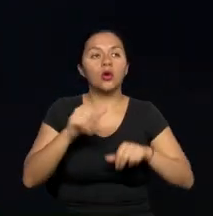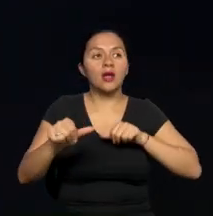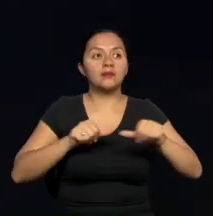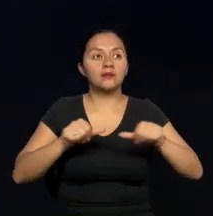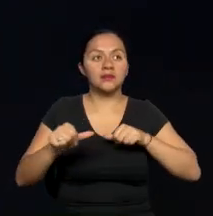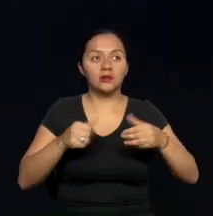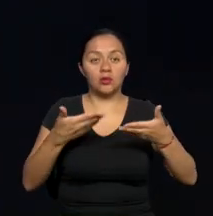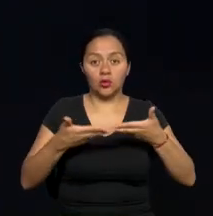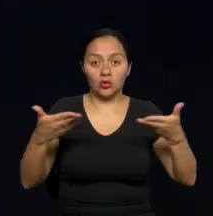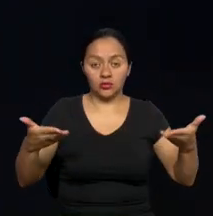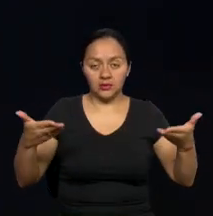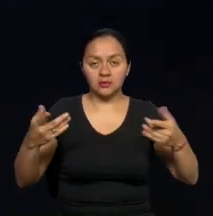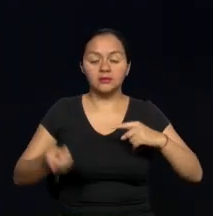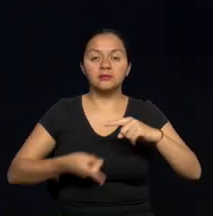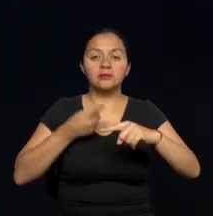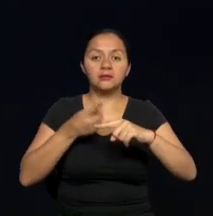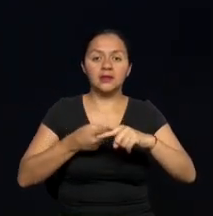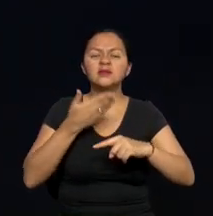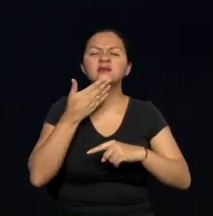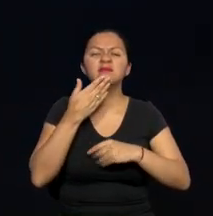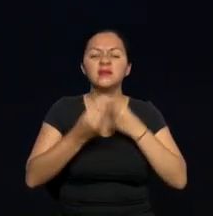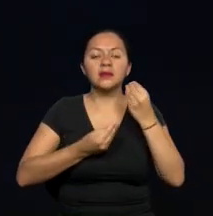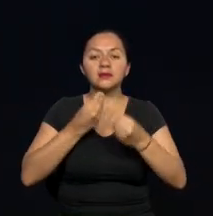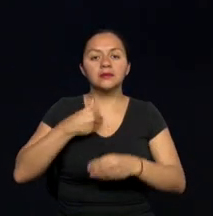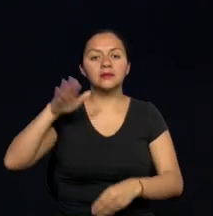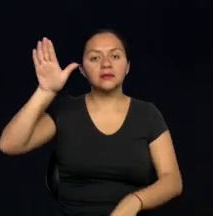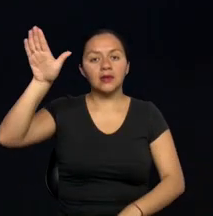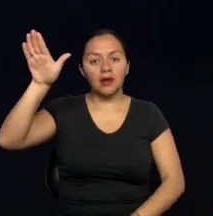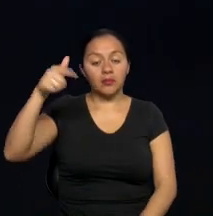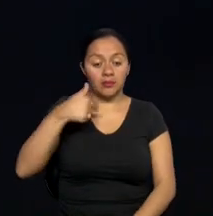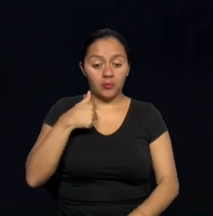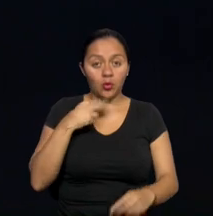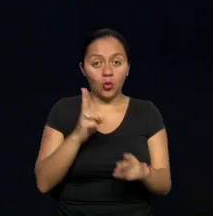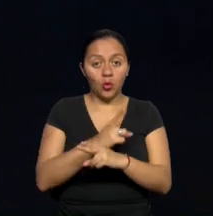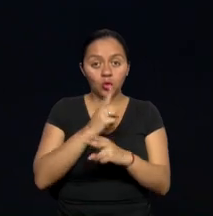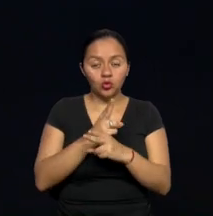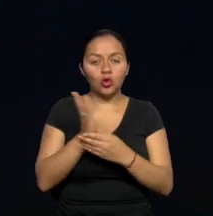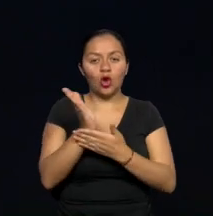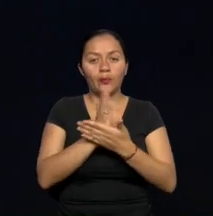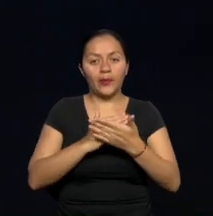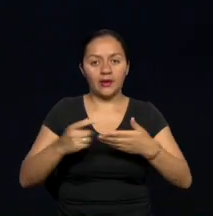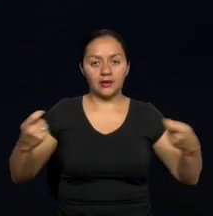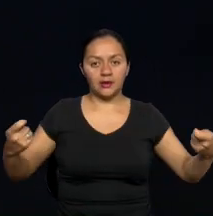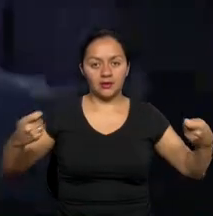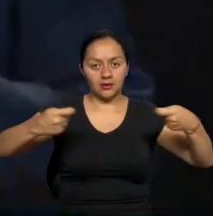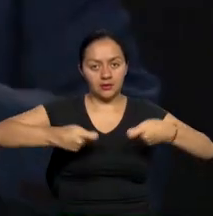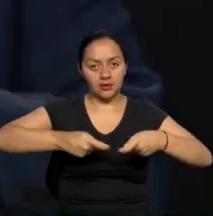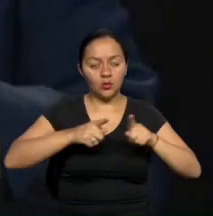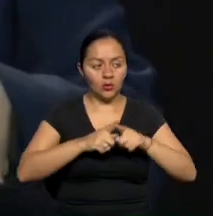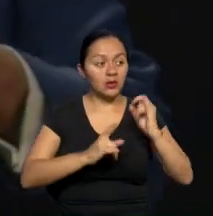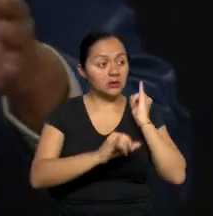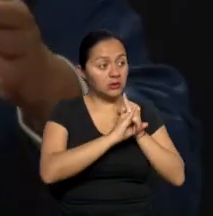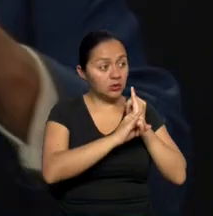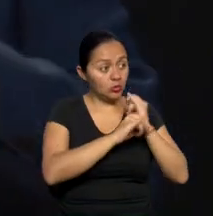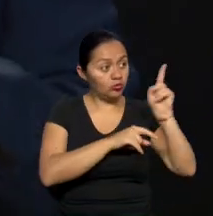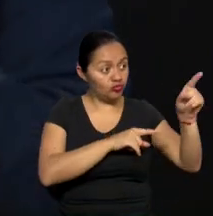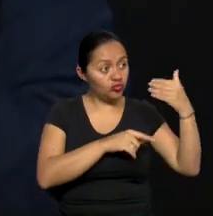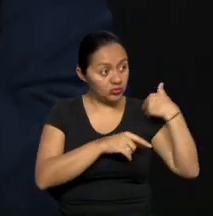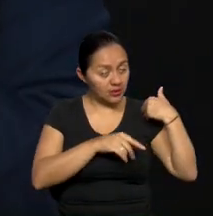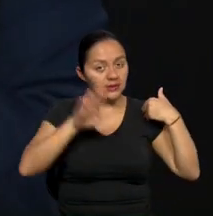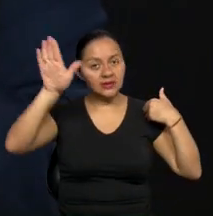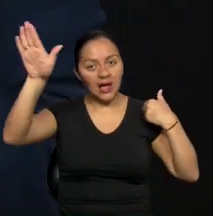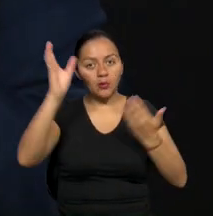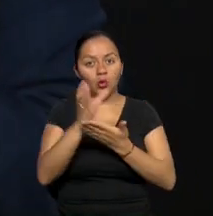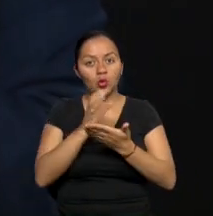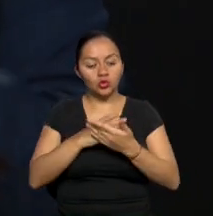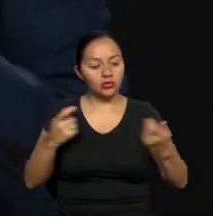bienes y lo que va a hacer SECAP es tener el uso compartido con los demás institutos que están bajo